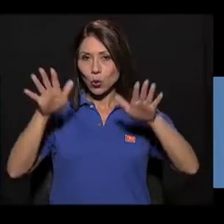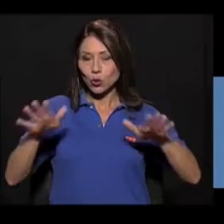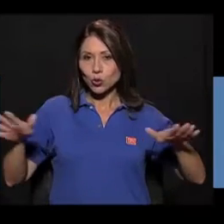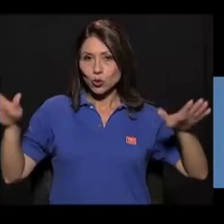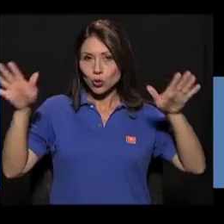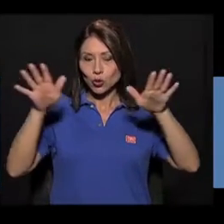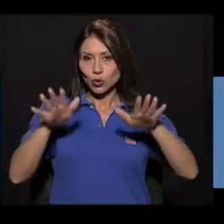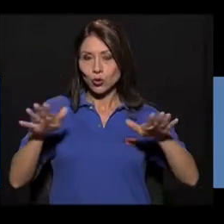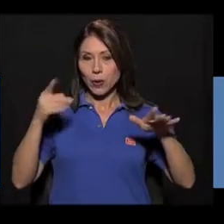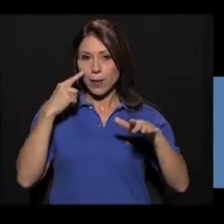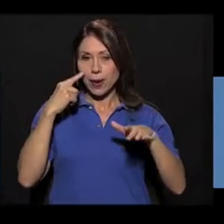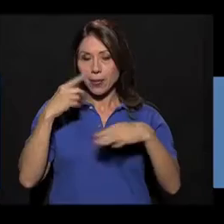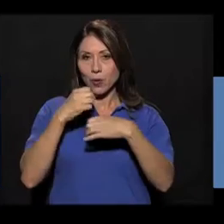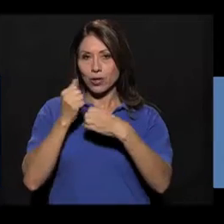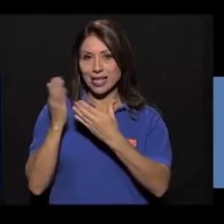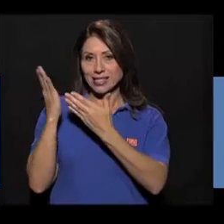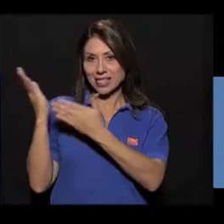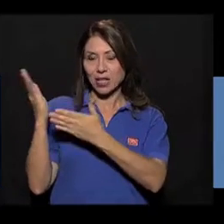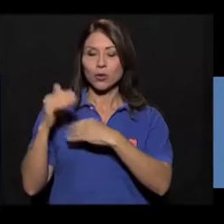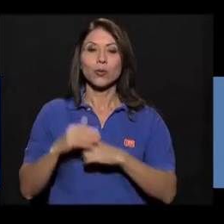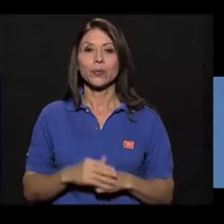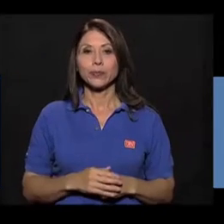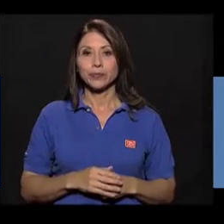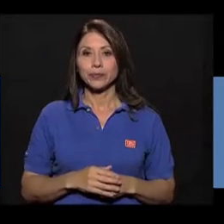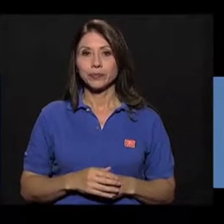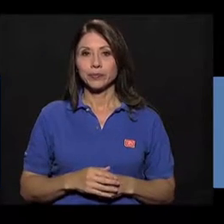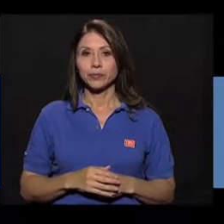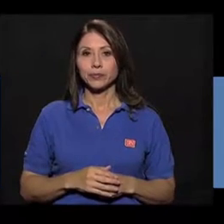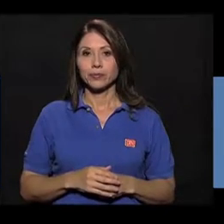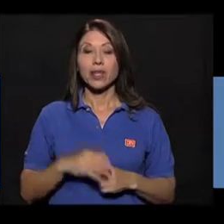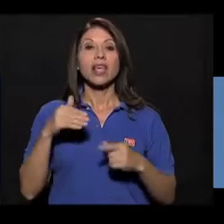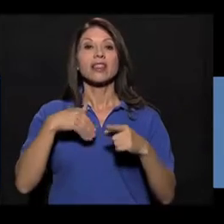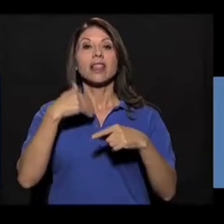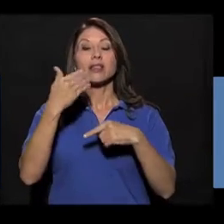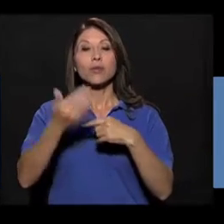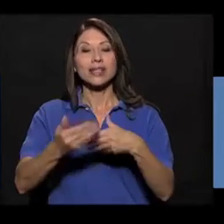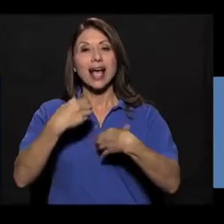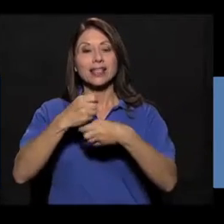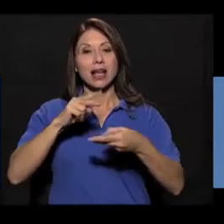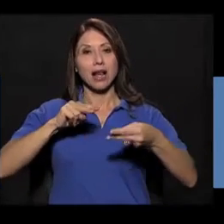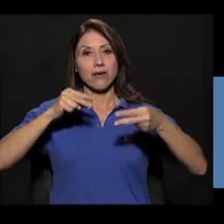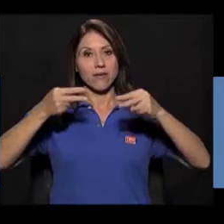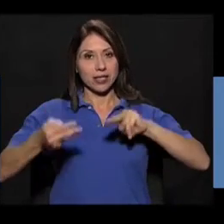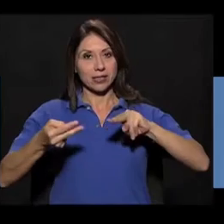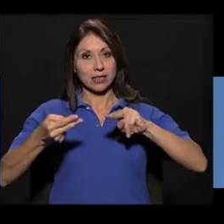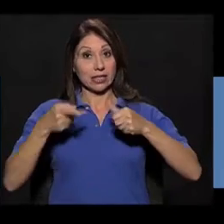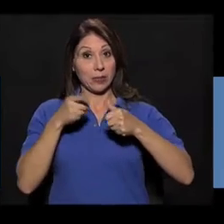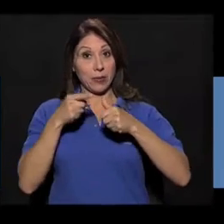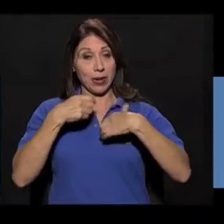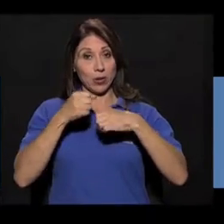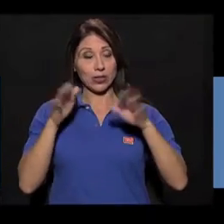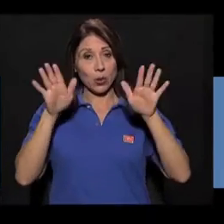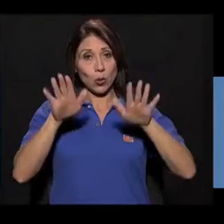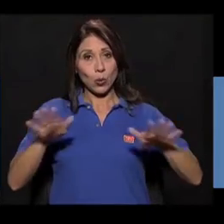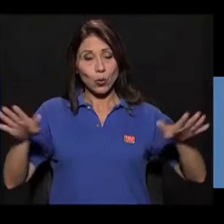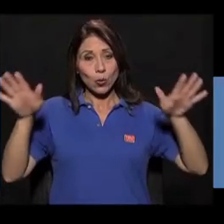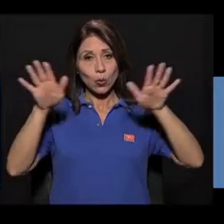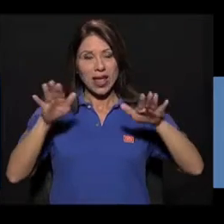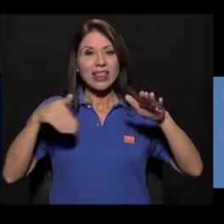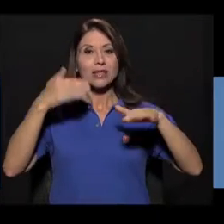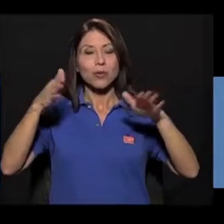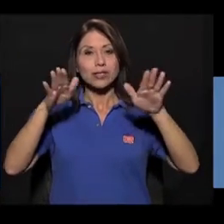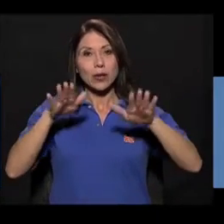y hacemos círculos. Subimos y hacemos círculos. después los hacemos al revés. Ok, en la dirección